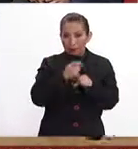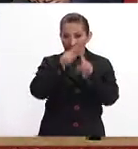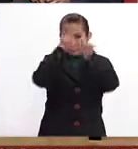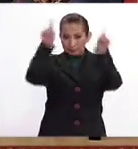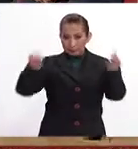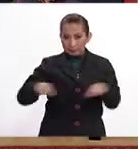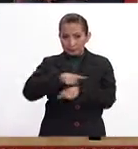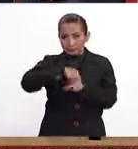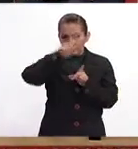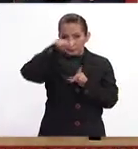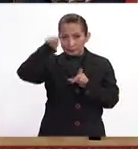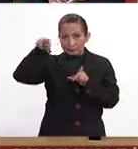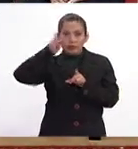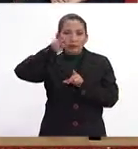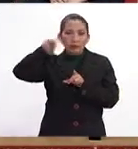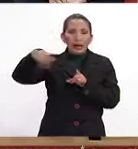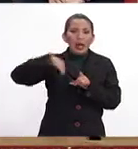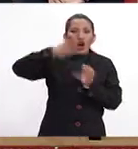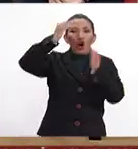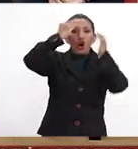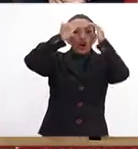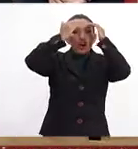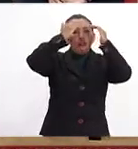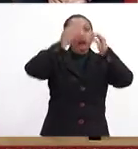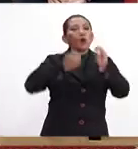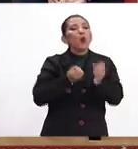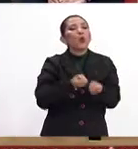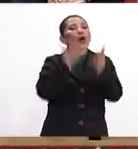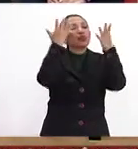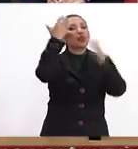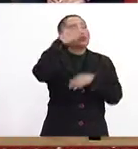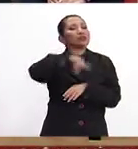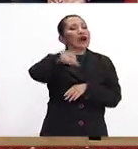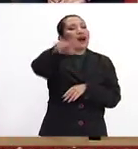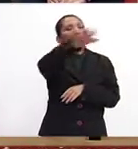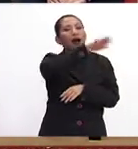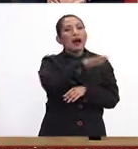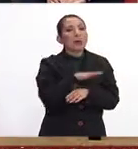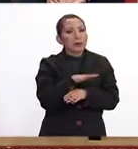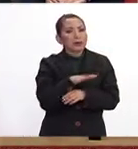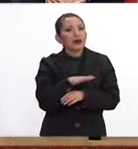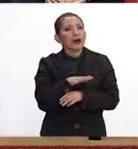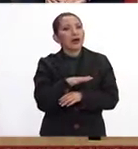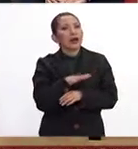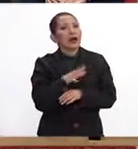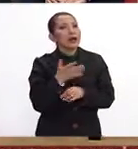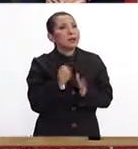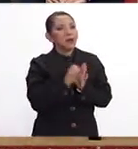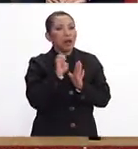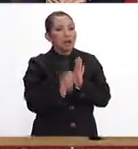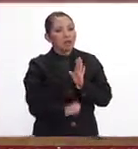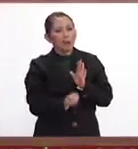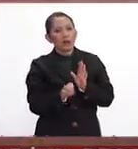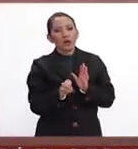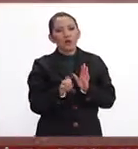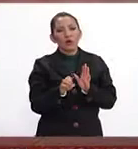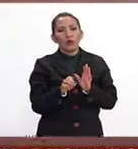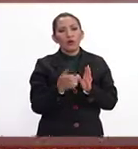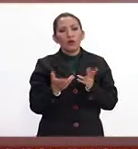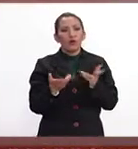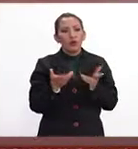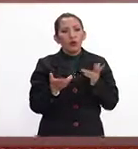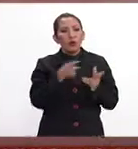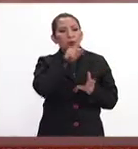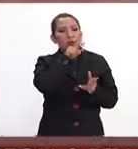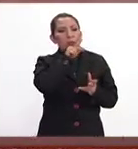gráfico, son los niveles de conocimiento de cómo está, digamos, el nivel de, pues, de